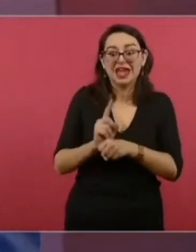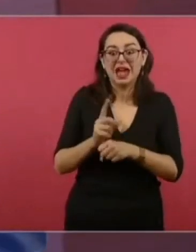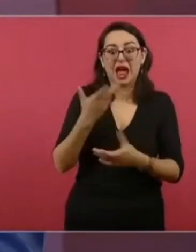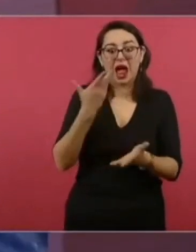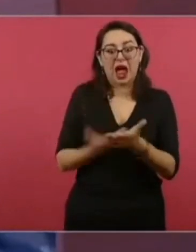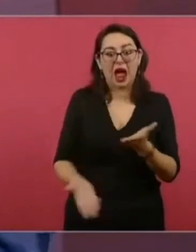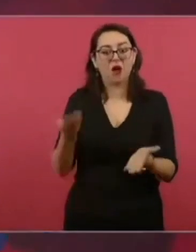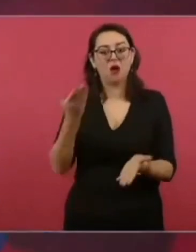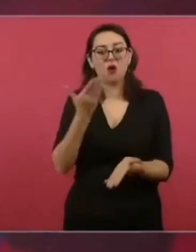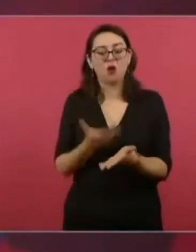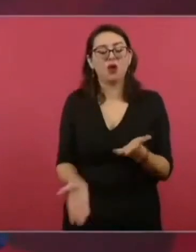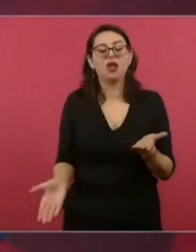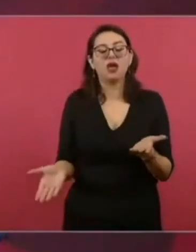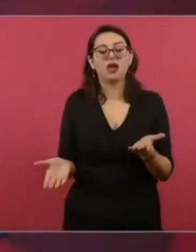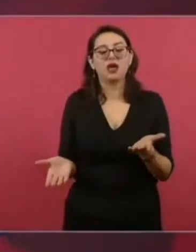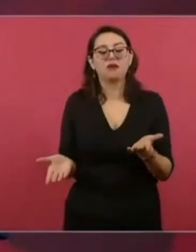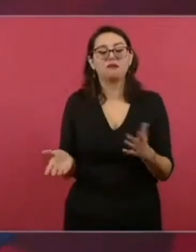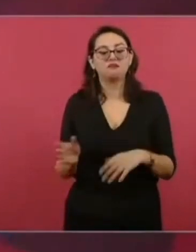Pero